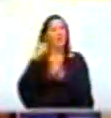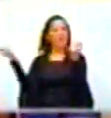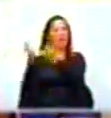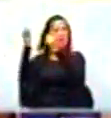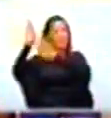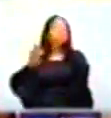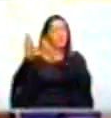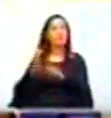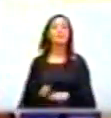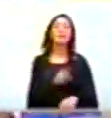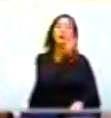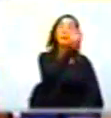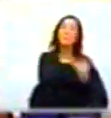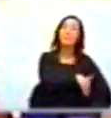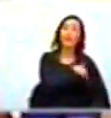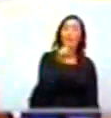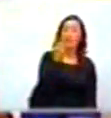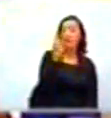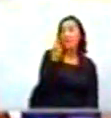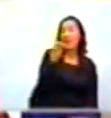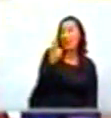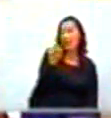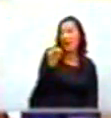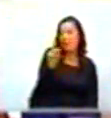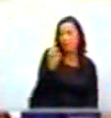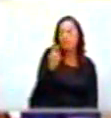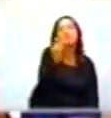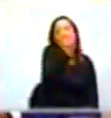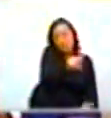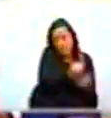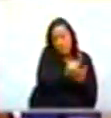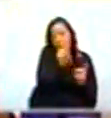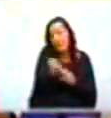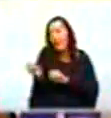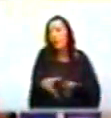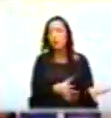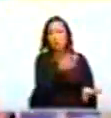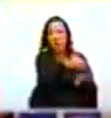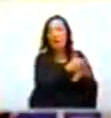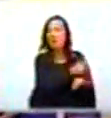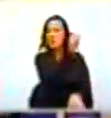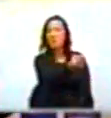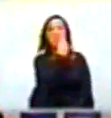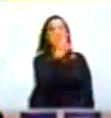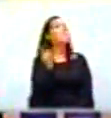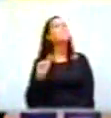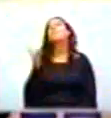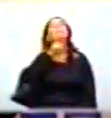El ministro Fernández, y por eso solo ha habido renunciar, ministro Fernández. Usted dijo que era mentira.